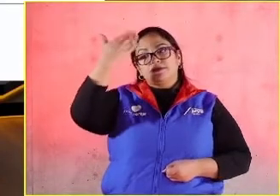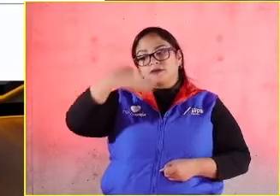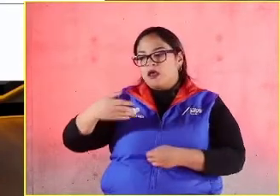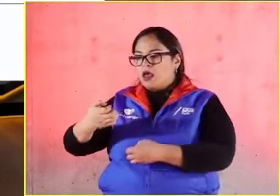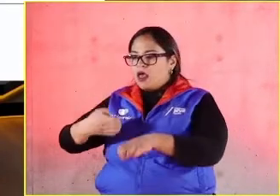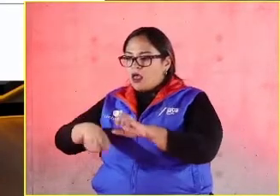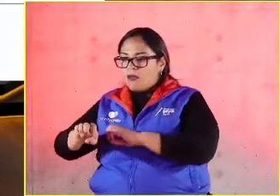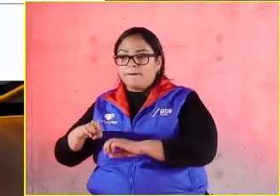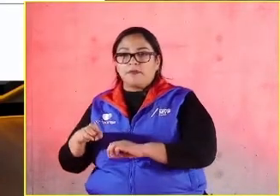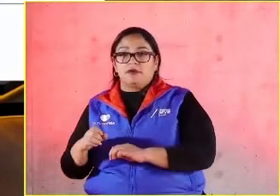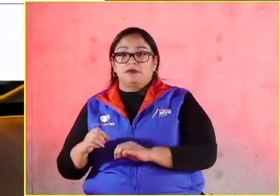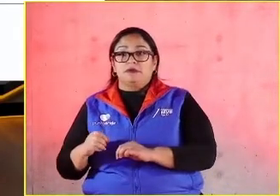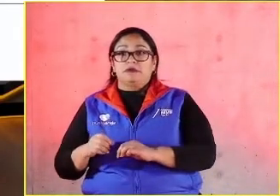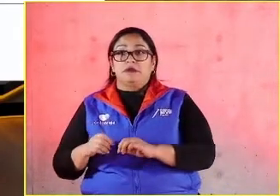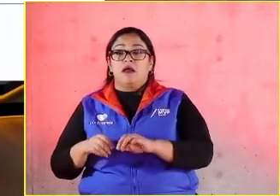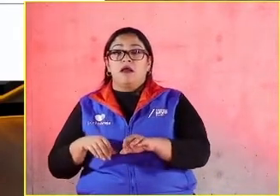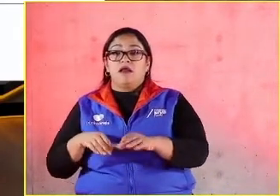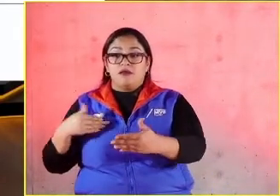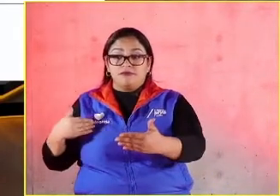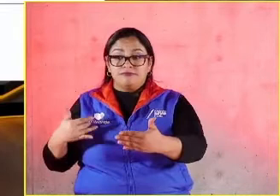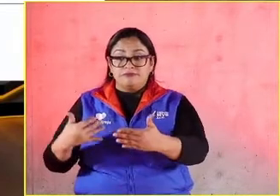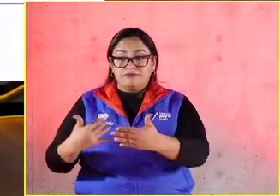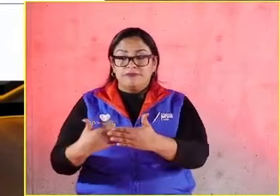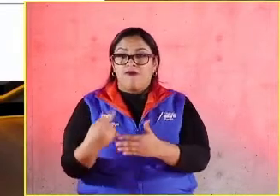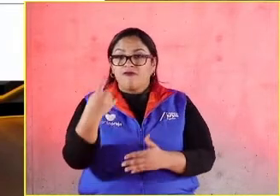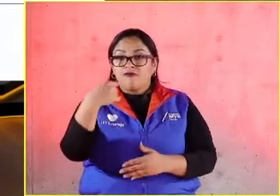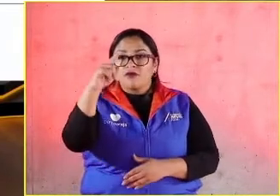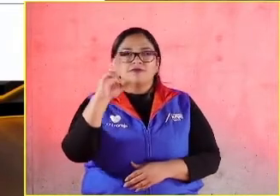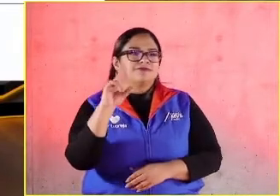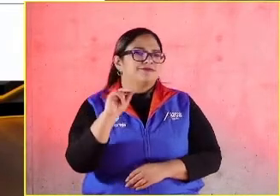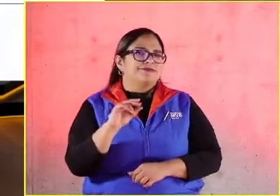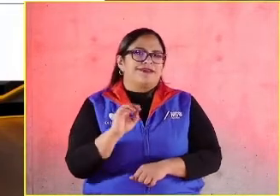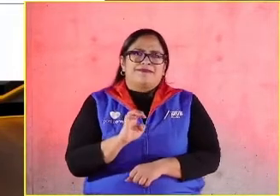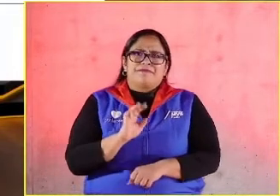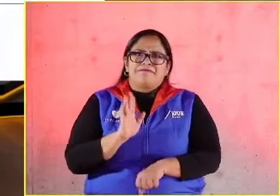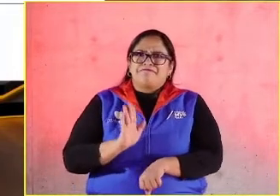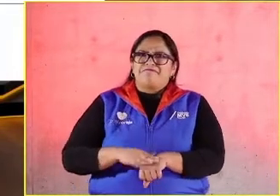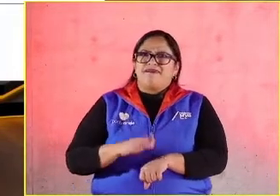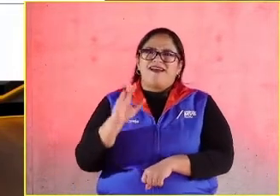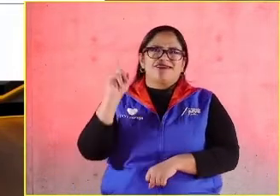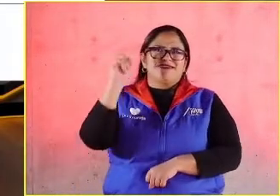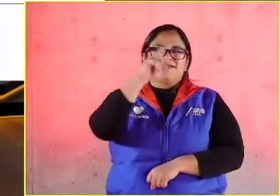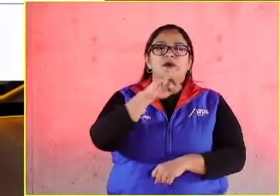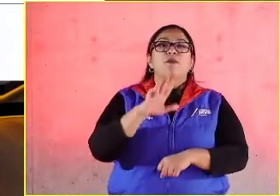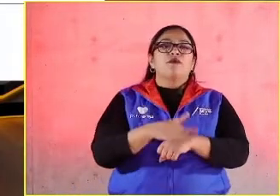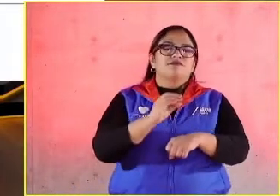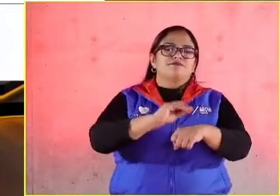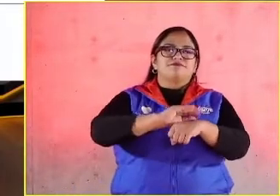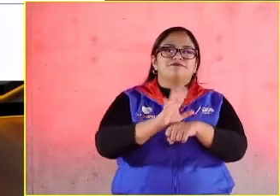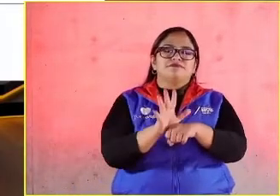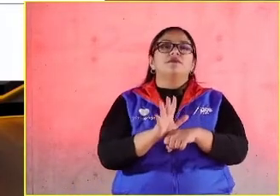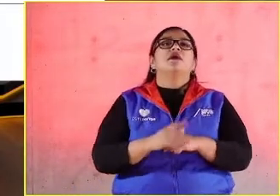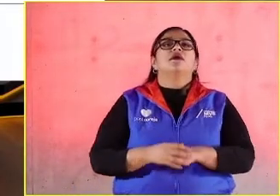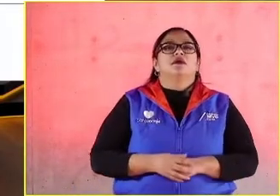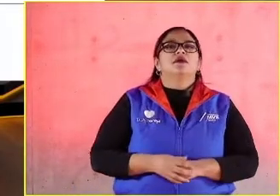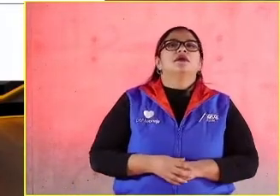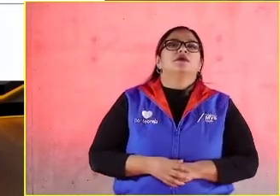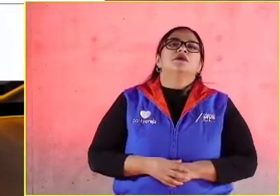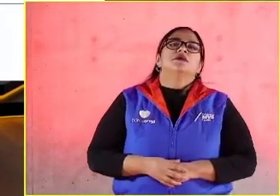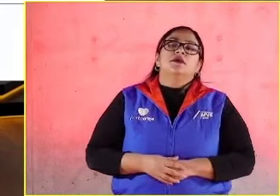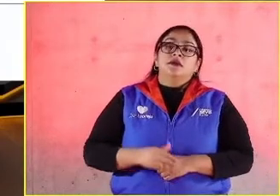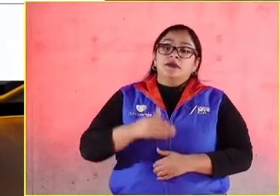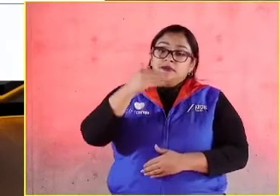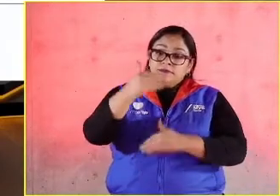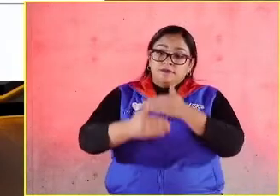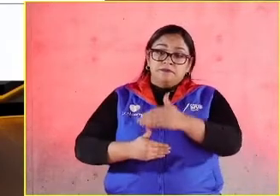ha sido fácil, especialmente durante la pandemia, pero estoy segura de que ha valido la pena y el camino aquí no